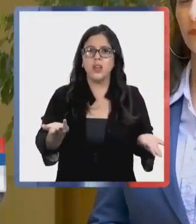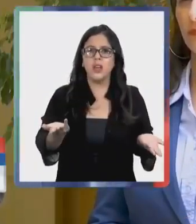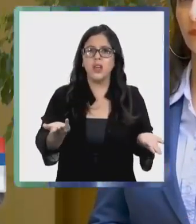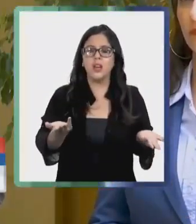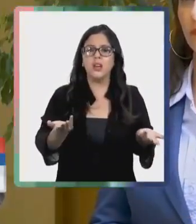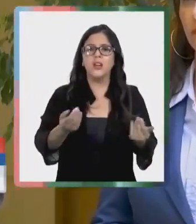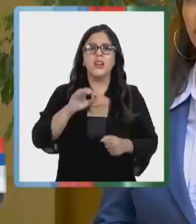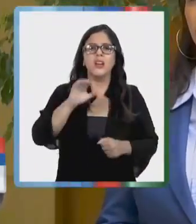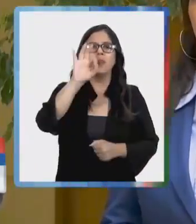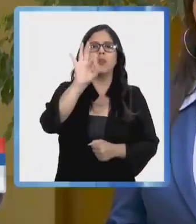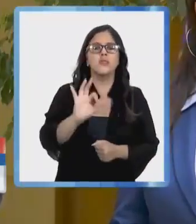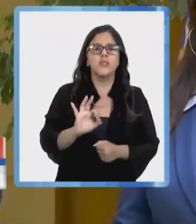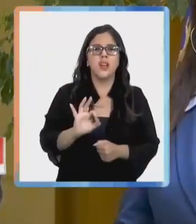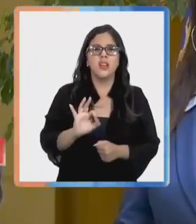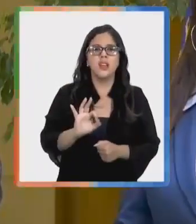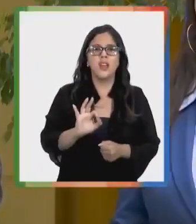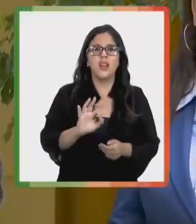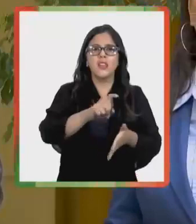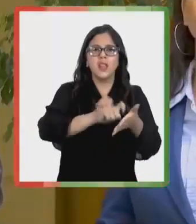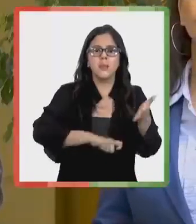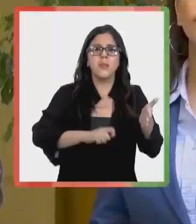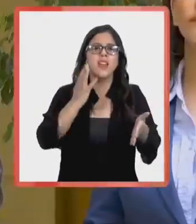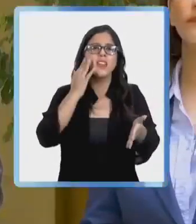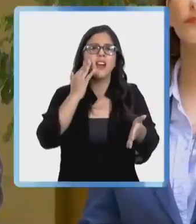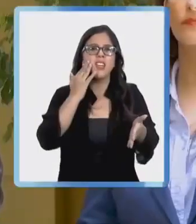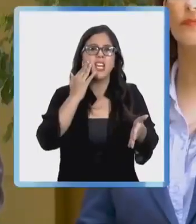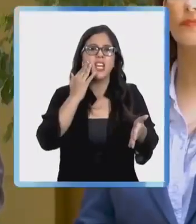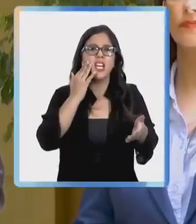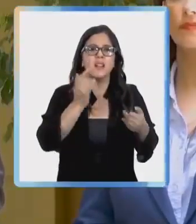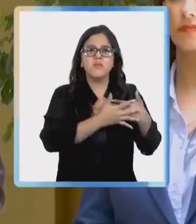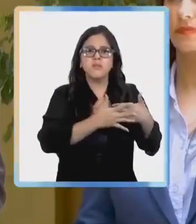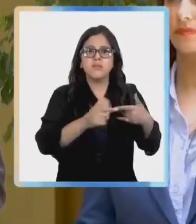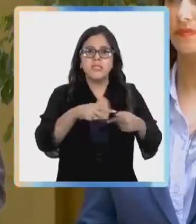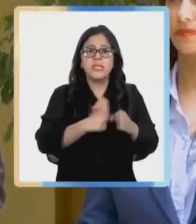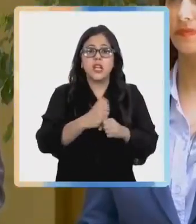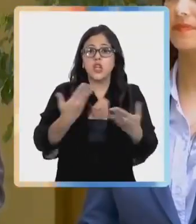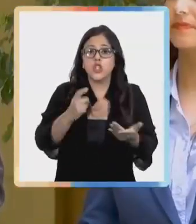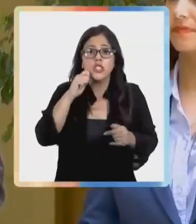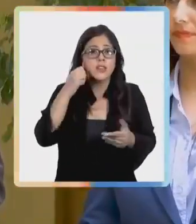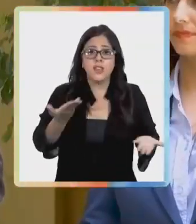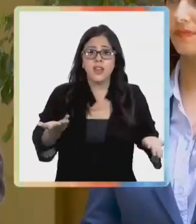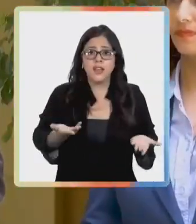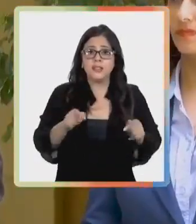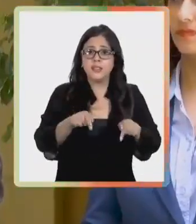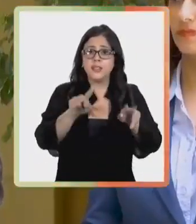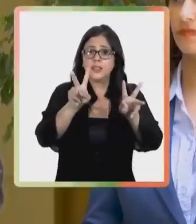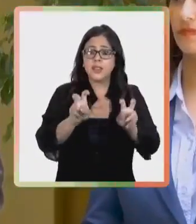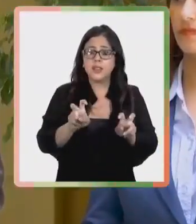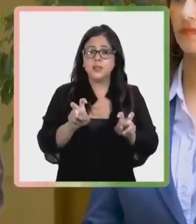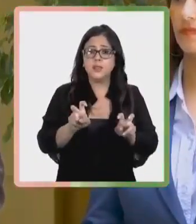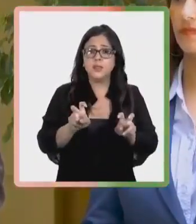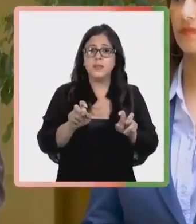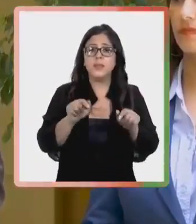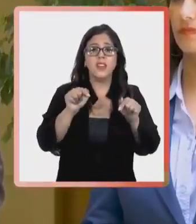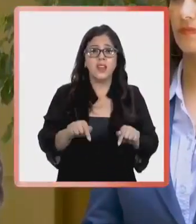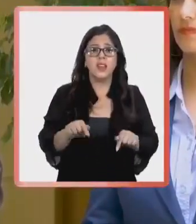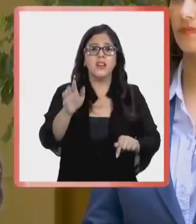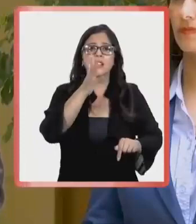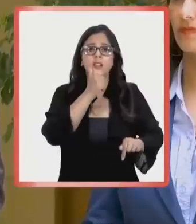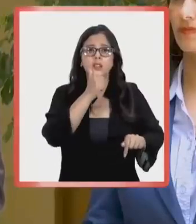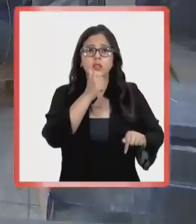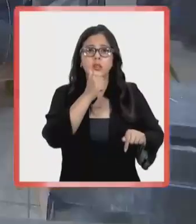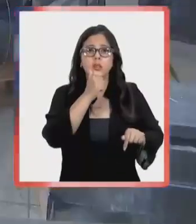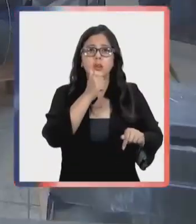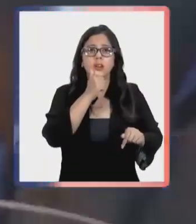similar a lo que ha sido el promedio desde abril en adelante de este año. Entonces, ¿qué significa eso? Eso significa